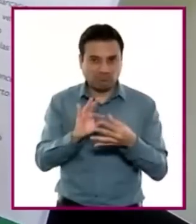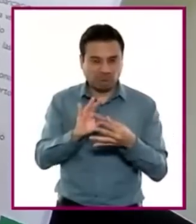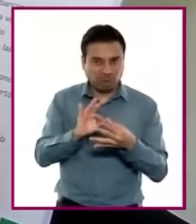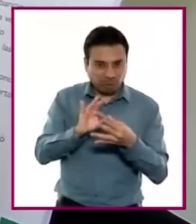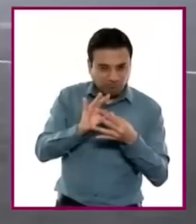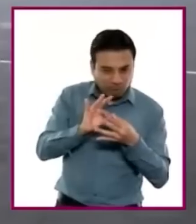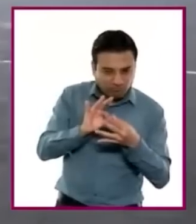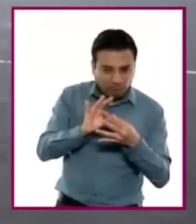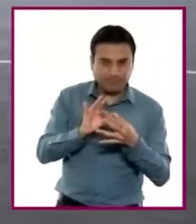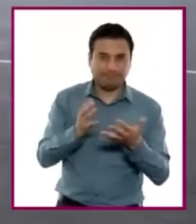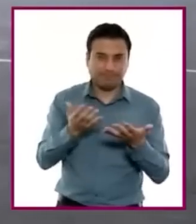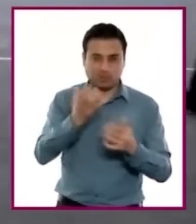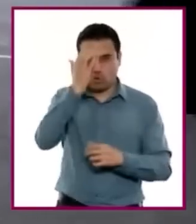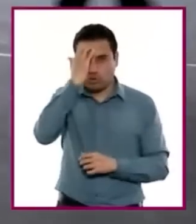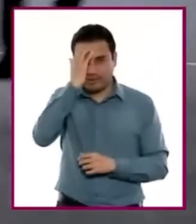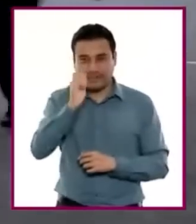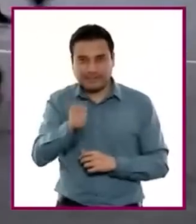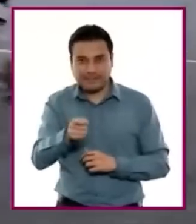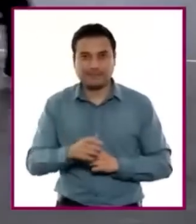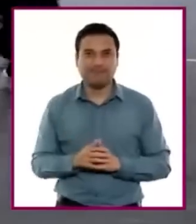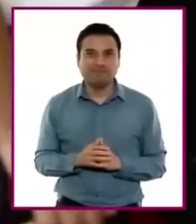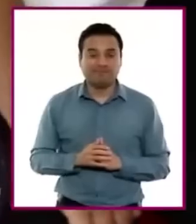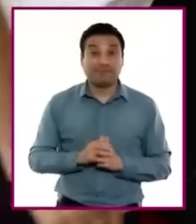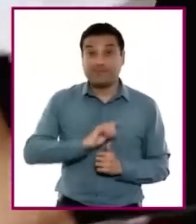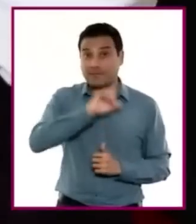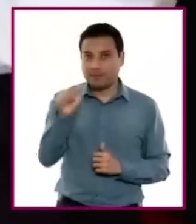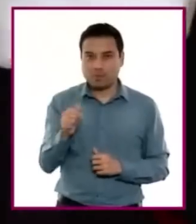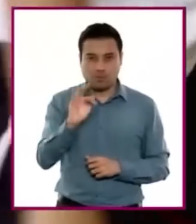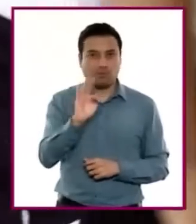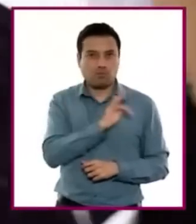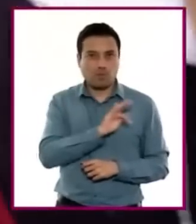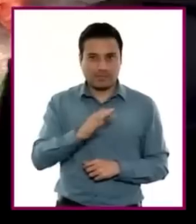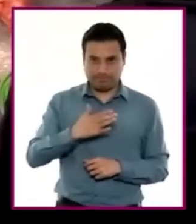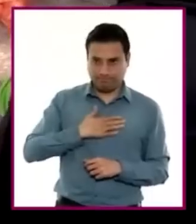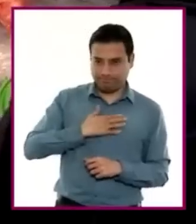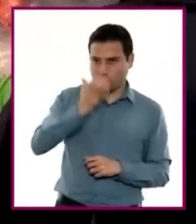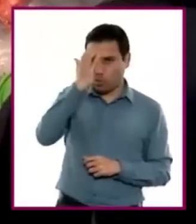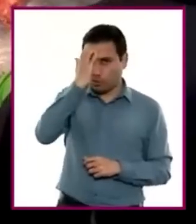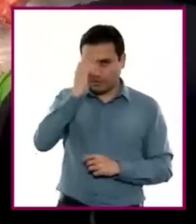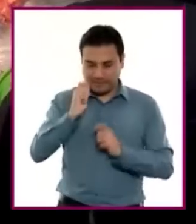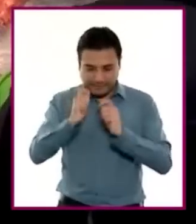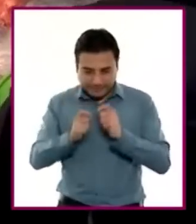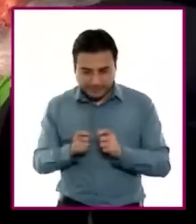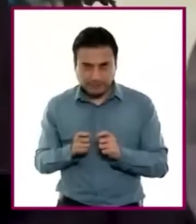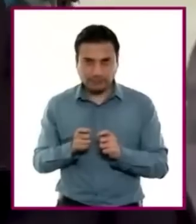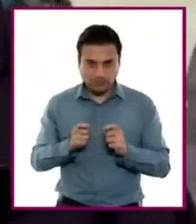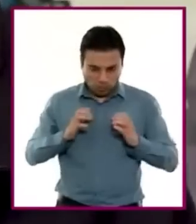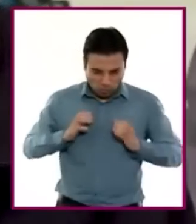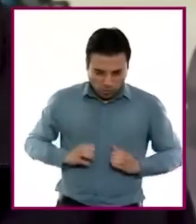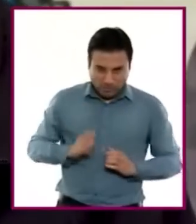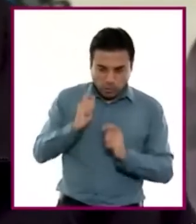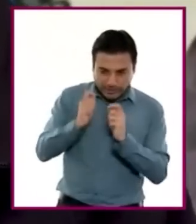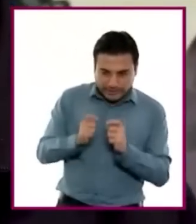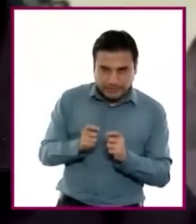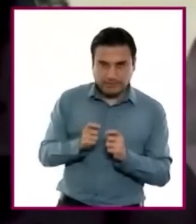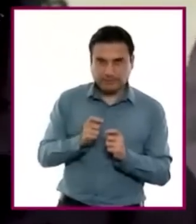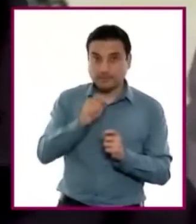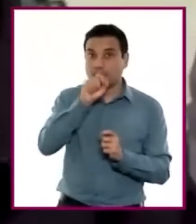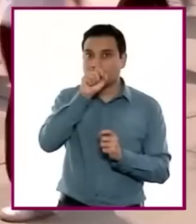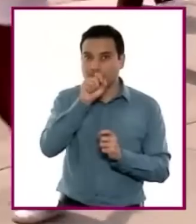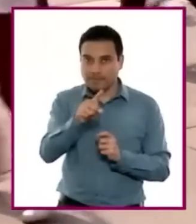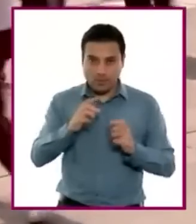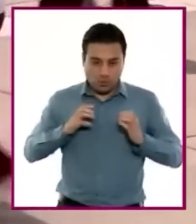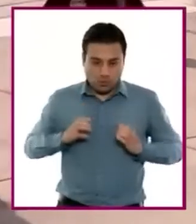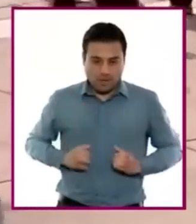socioculturales. Avanzan en el autoconocimiento y la construcción de la imagen corporal, la comprensión de los cambios